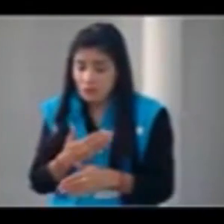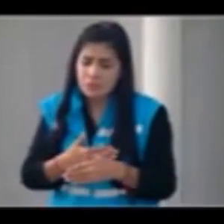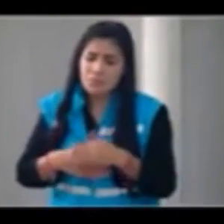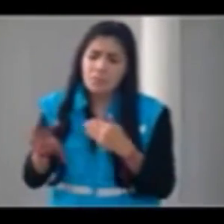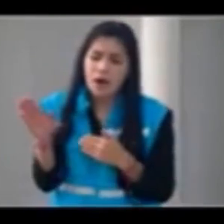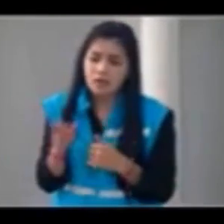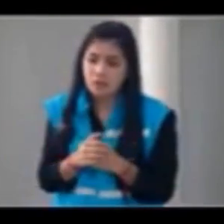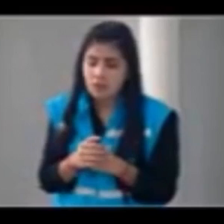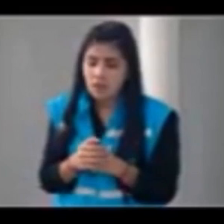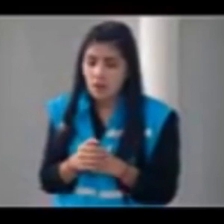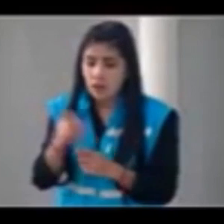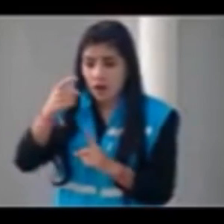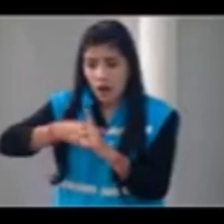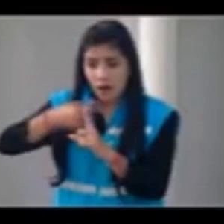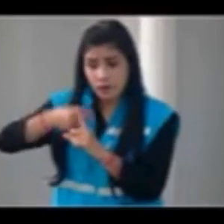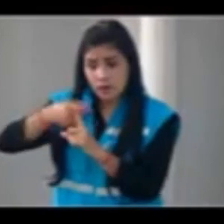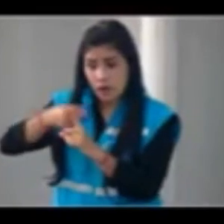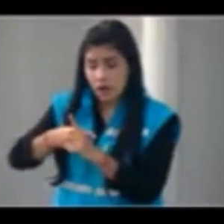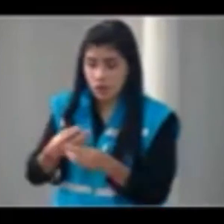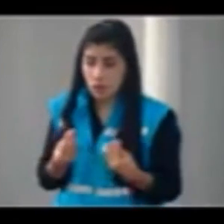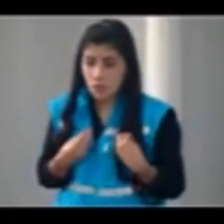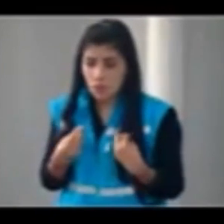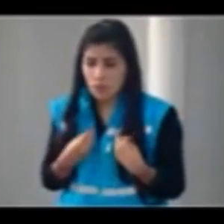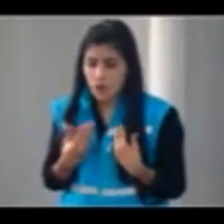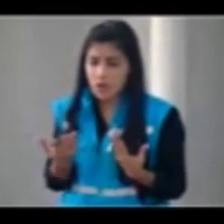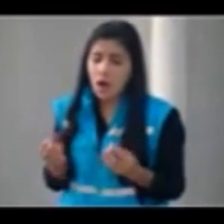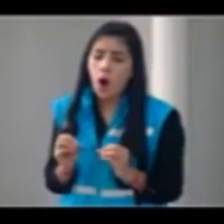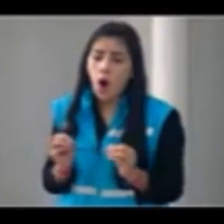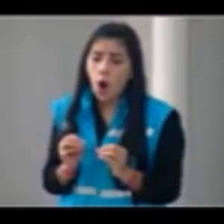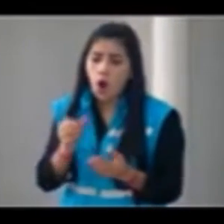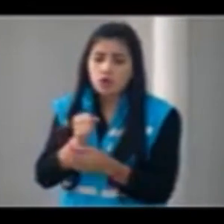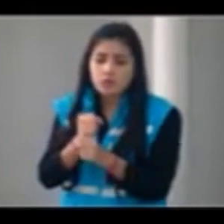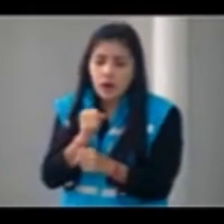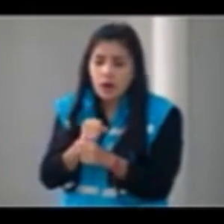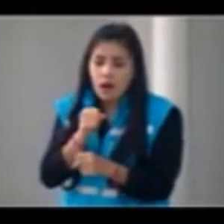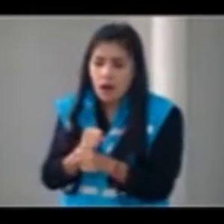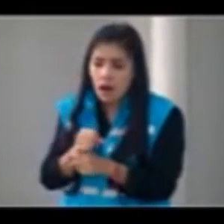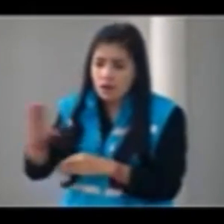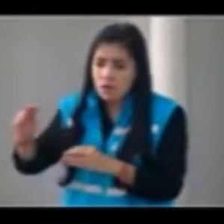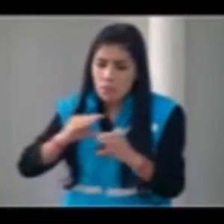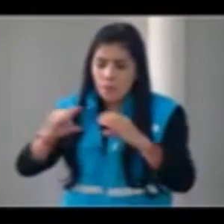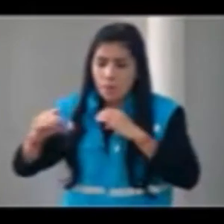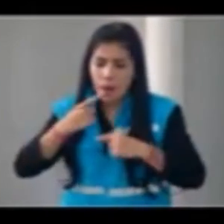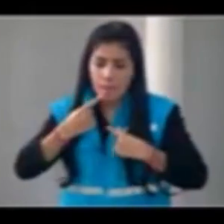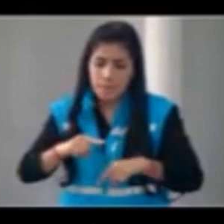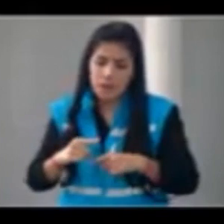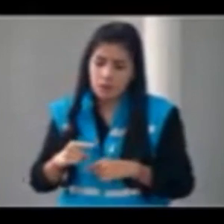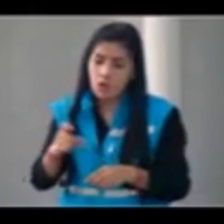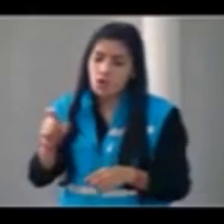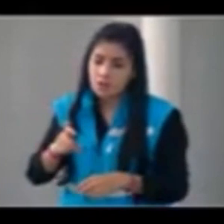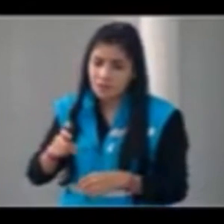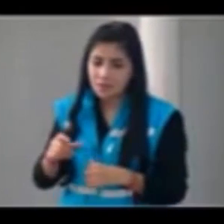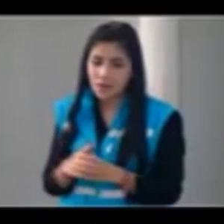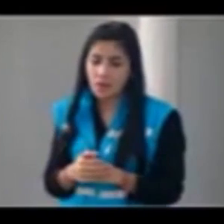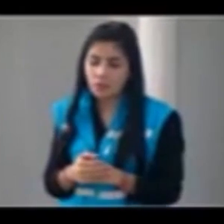garantice por lo menos el mínimo vital. único que están pidiendo es poder trabajar. La mayoría de estas personas son madres cabeza de hogar que se quedaron